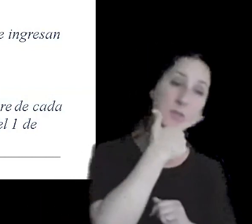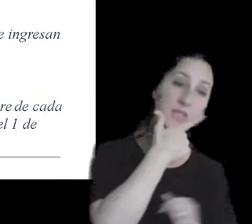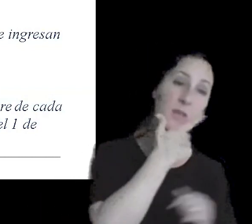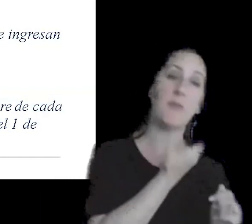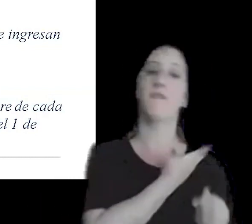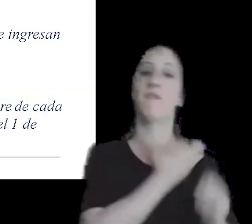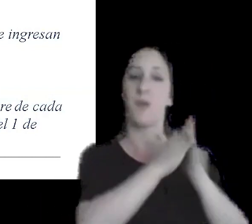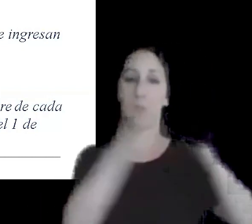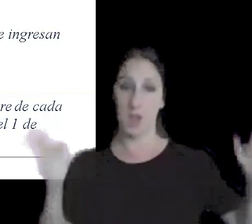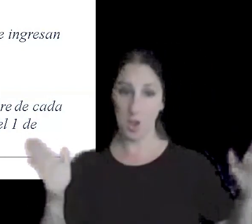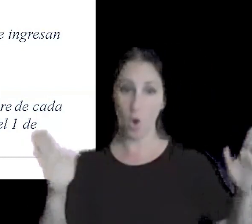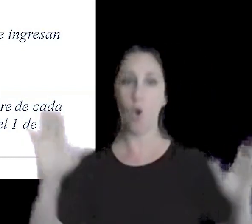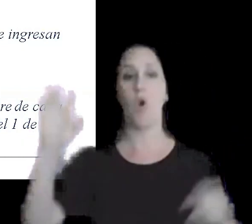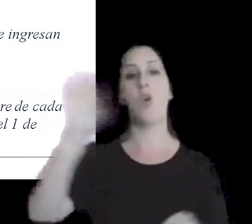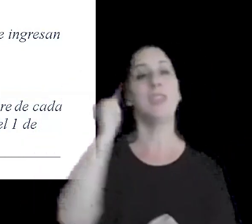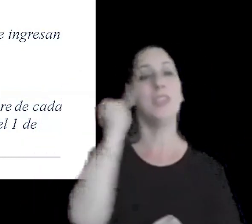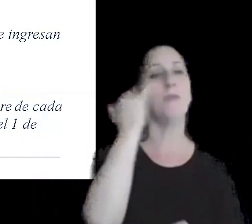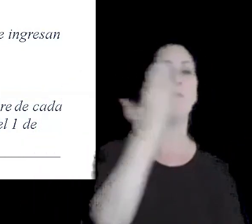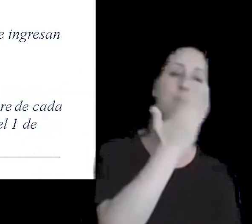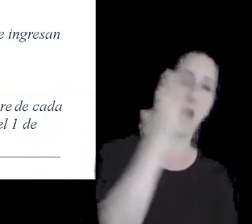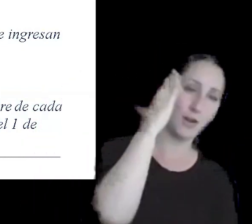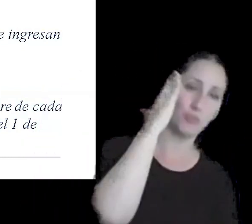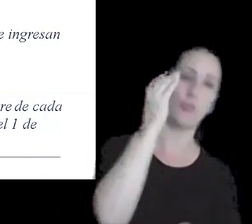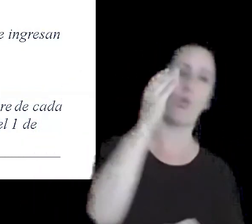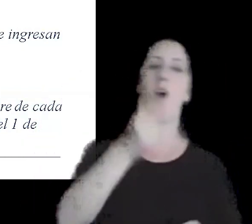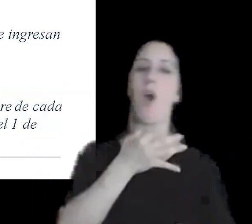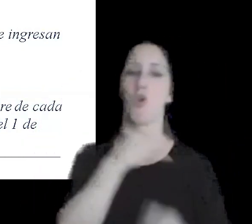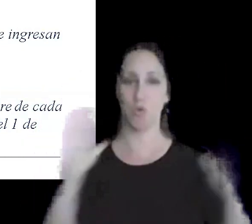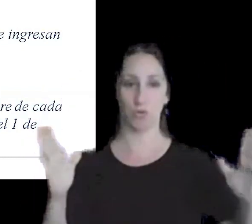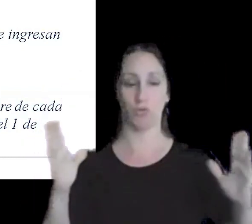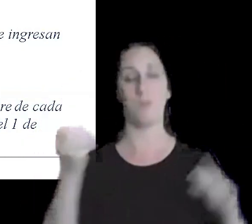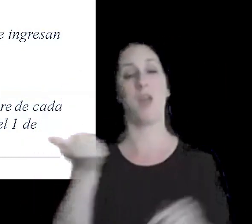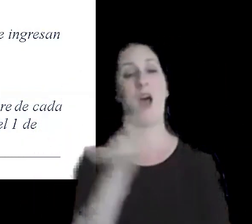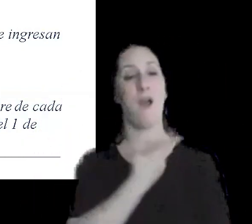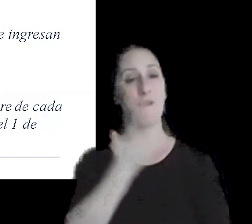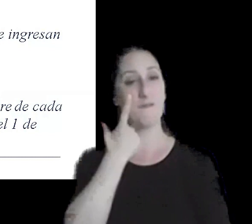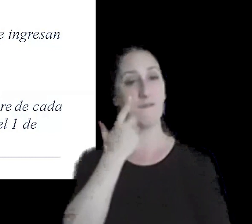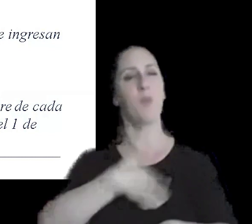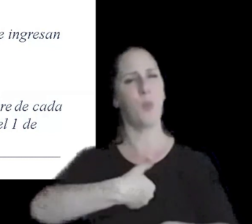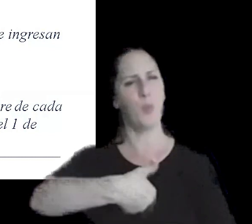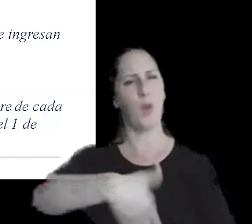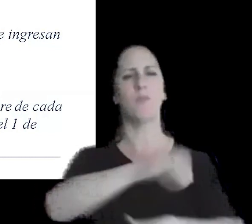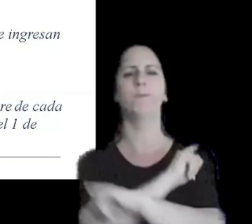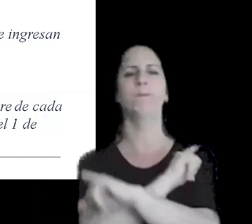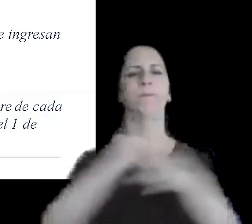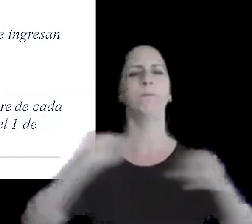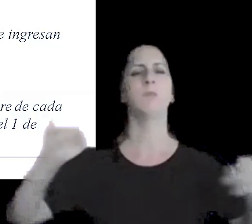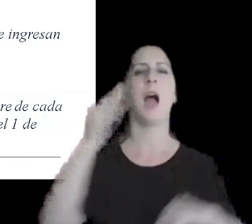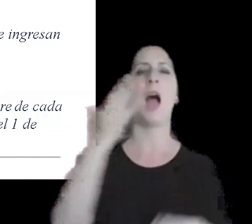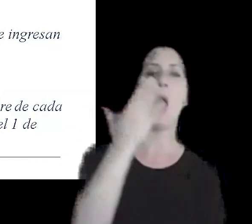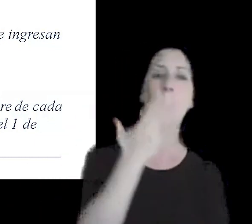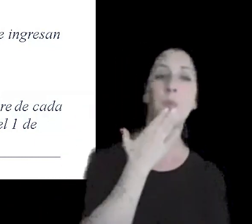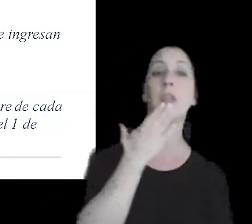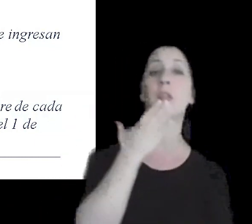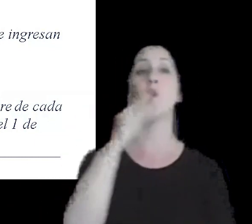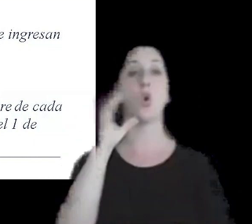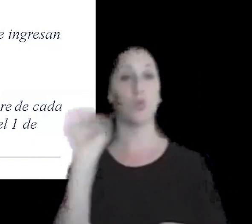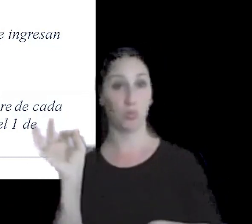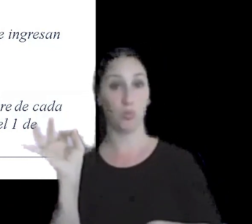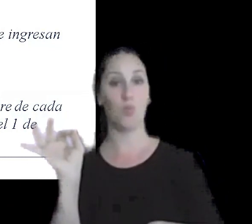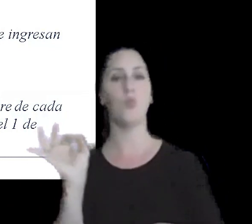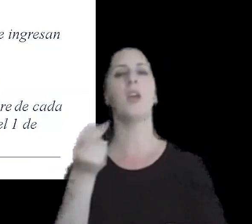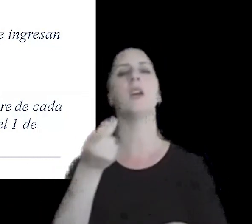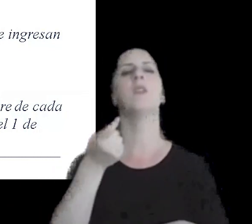y de marzo a agosto la administración federal publicará en los meses de abril y octubre los